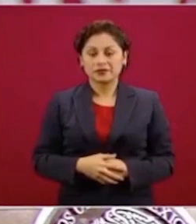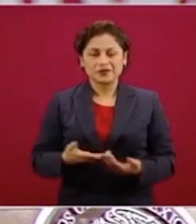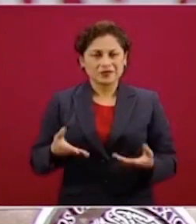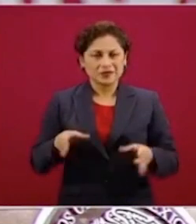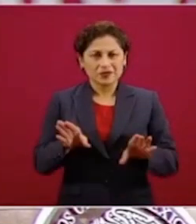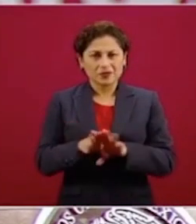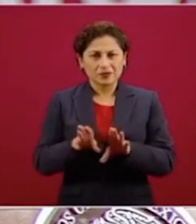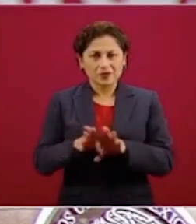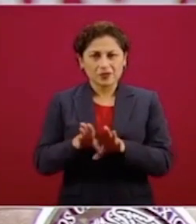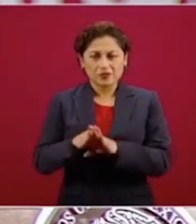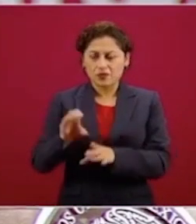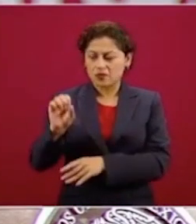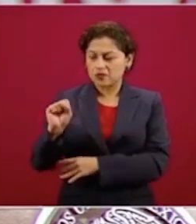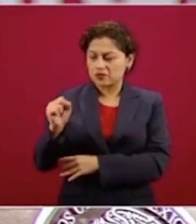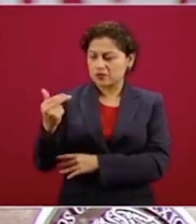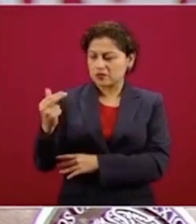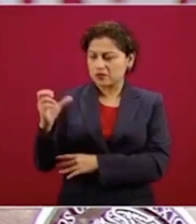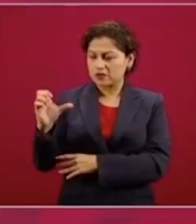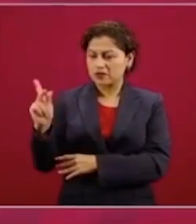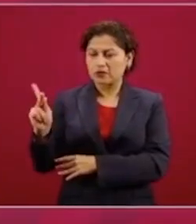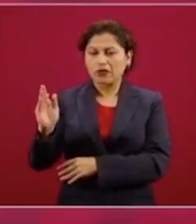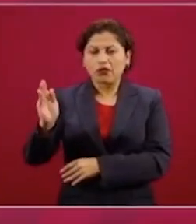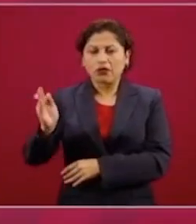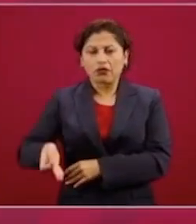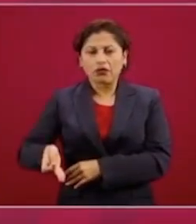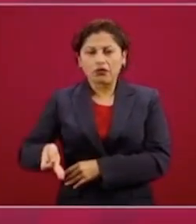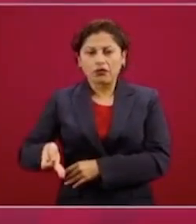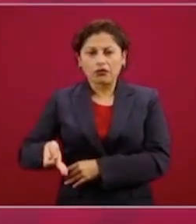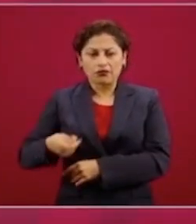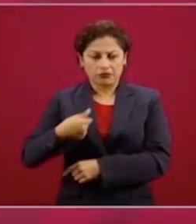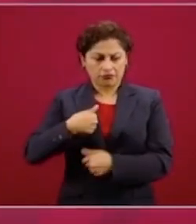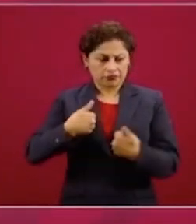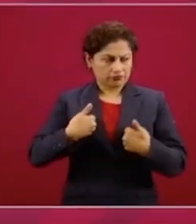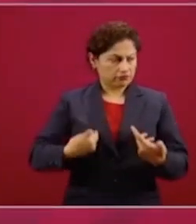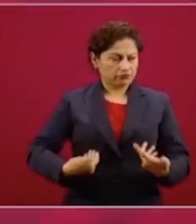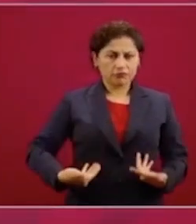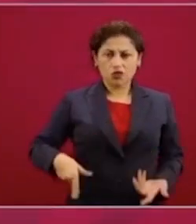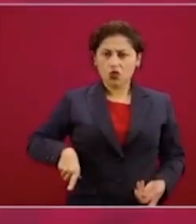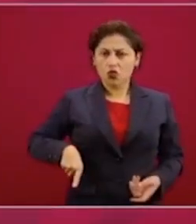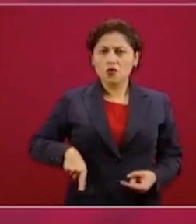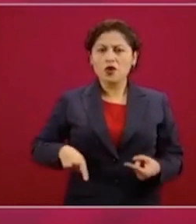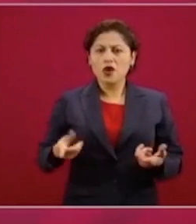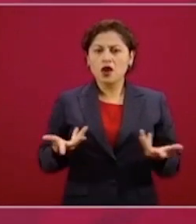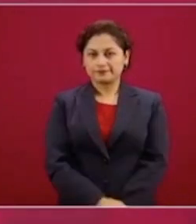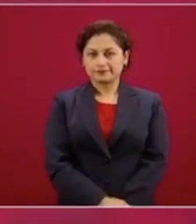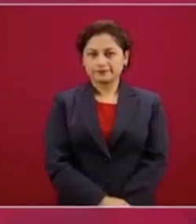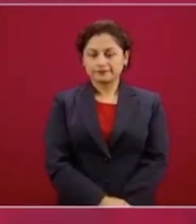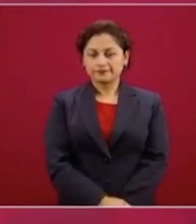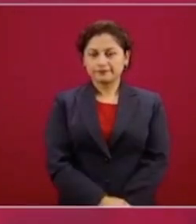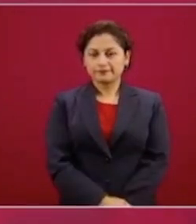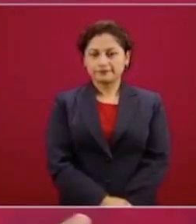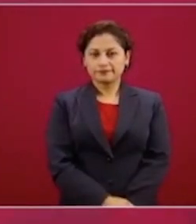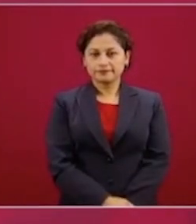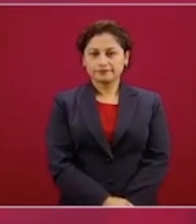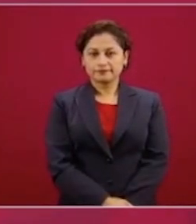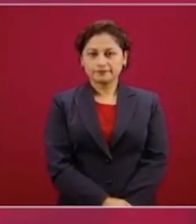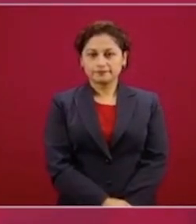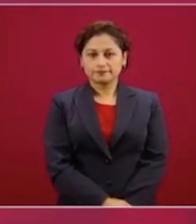y que nosotros estamos aquí de floreros, de adorno? Entonces,